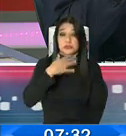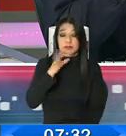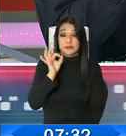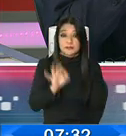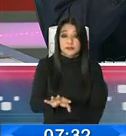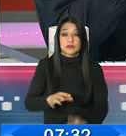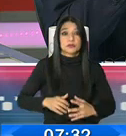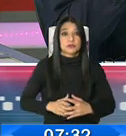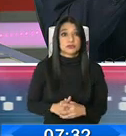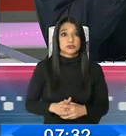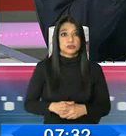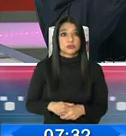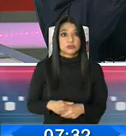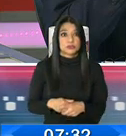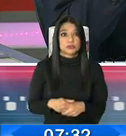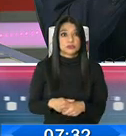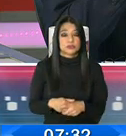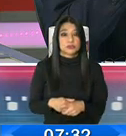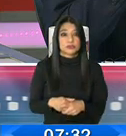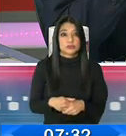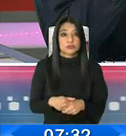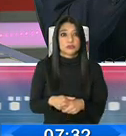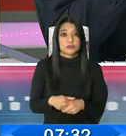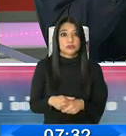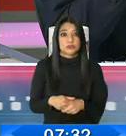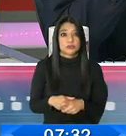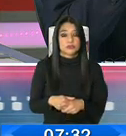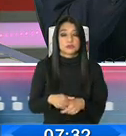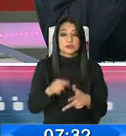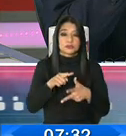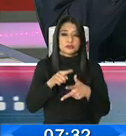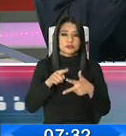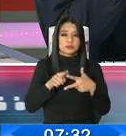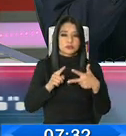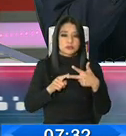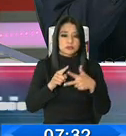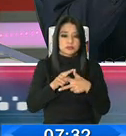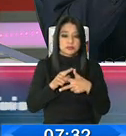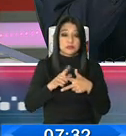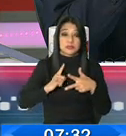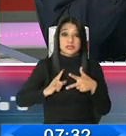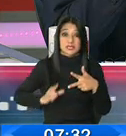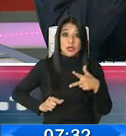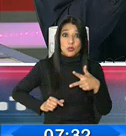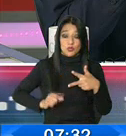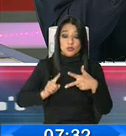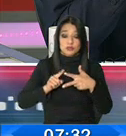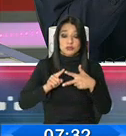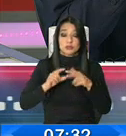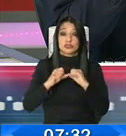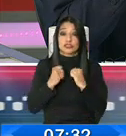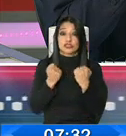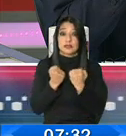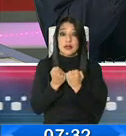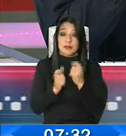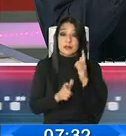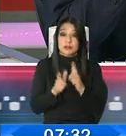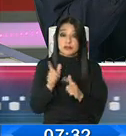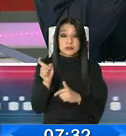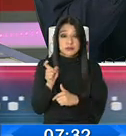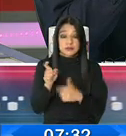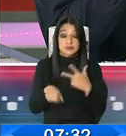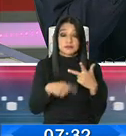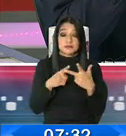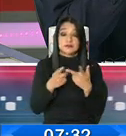estamos en un tres andaribeles, diría yo, en el tema de salud, el tema social de la gente y el